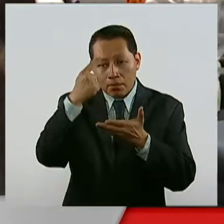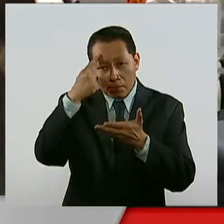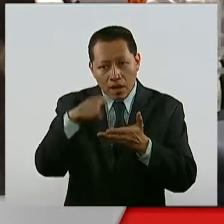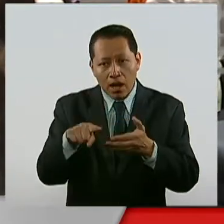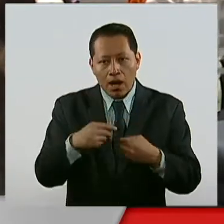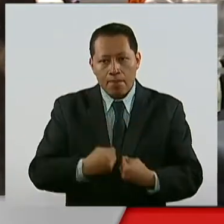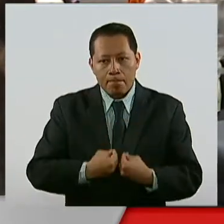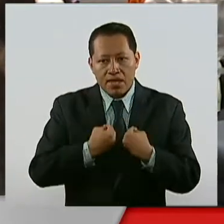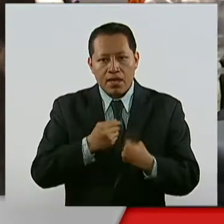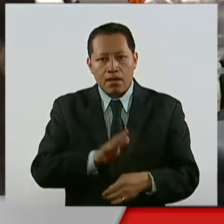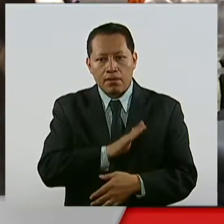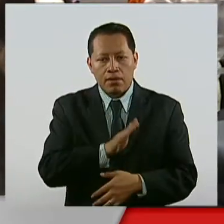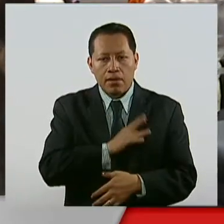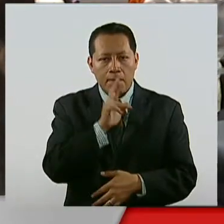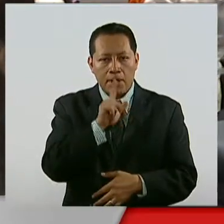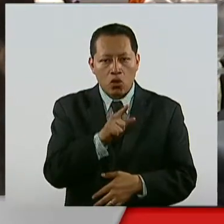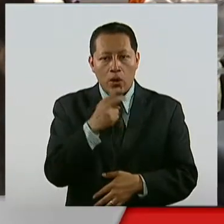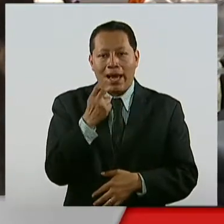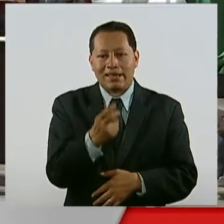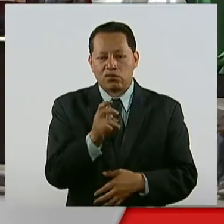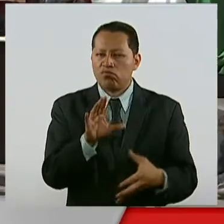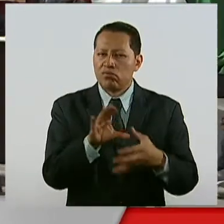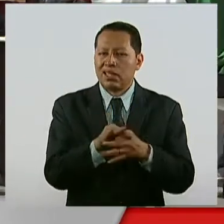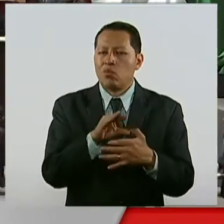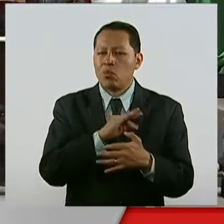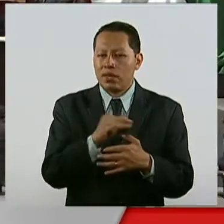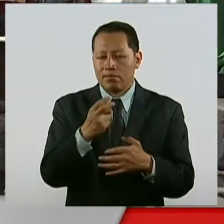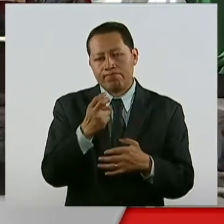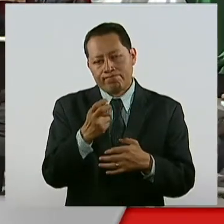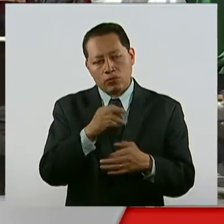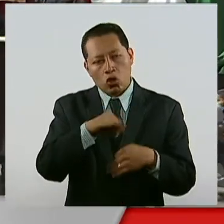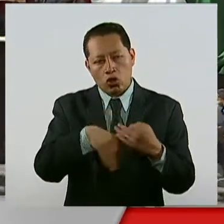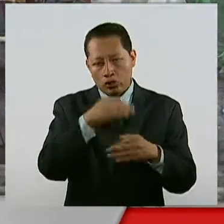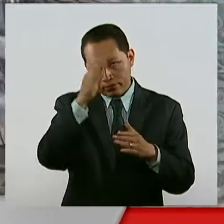de su calidad de vida. En ello concordaron las y los legisladores.